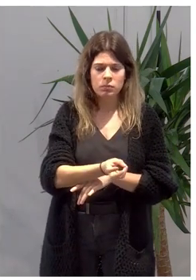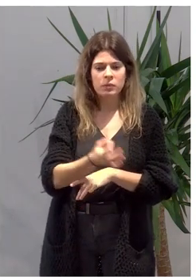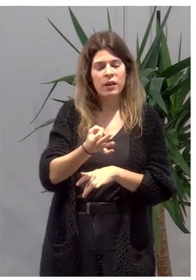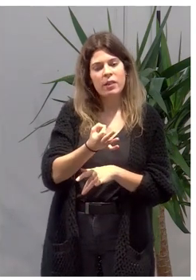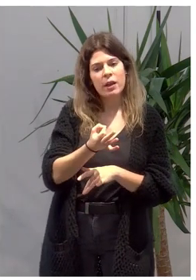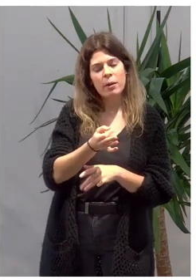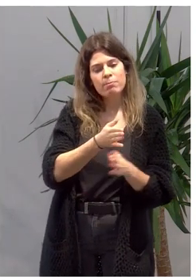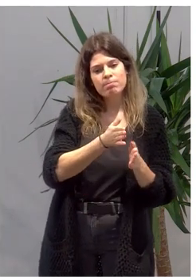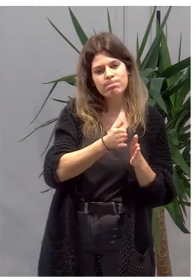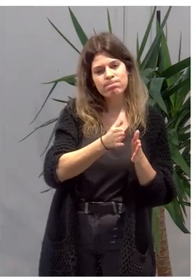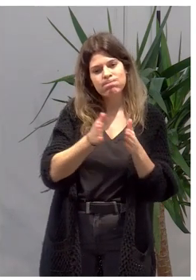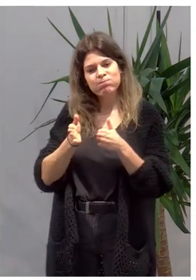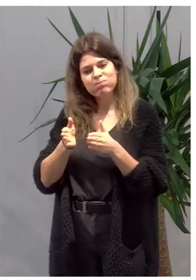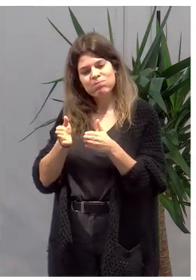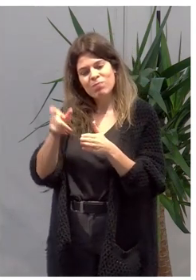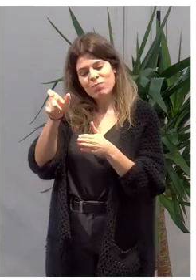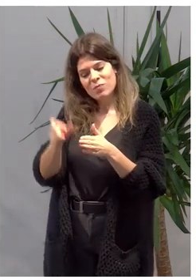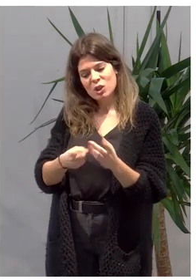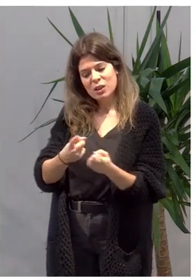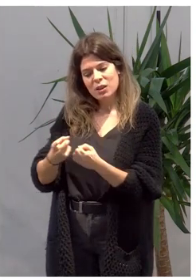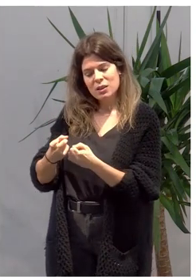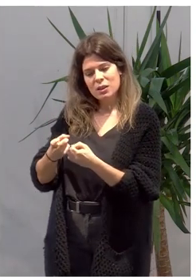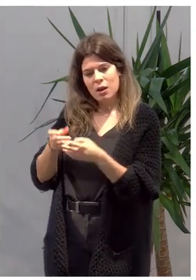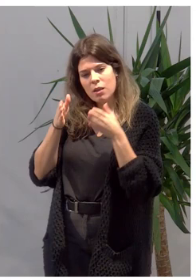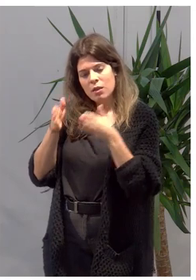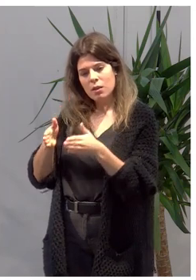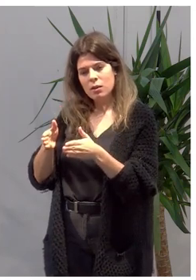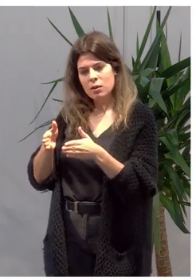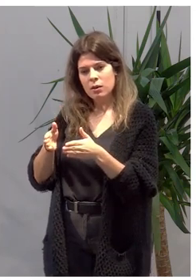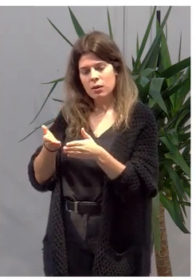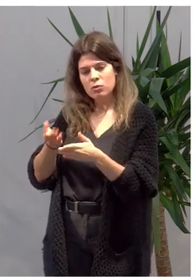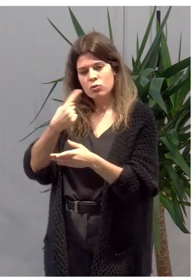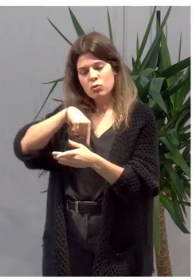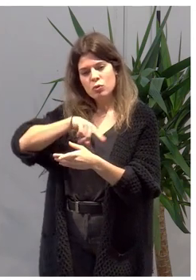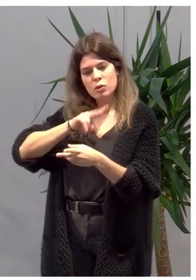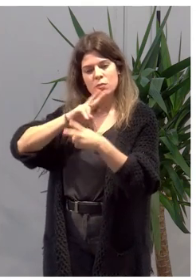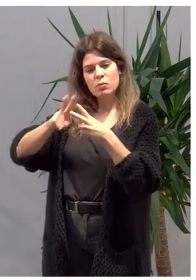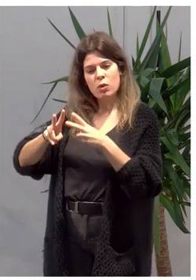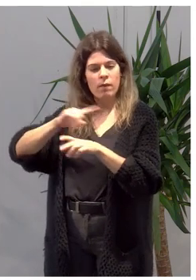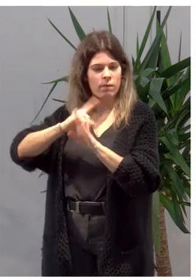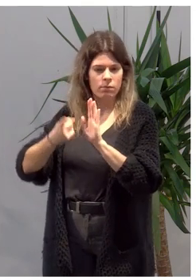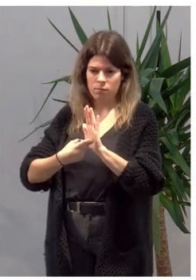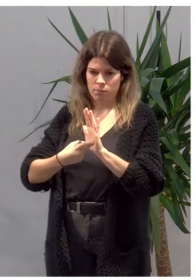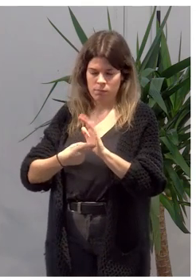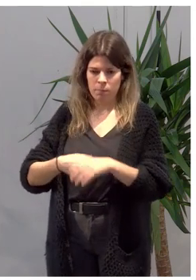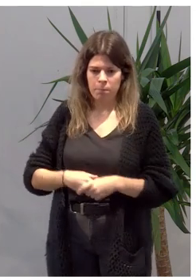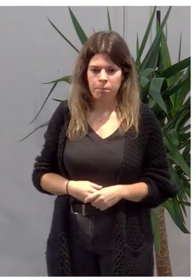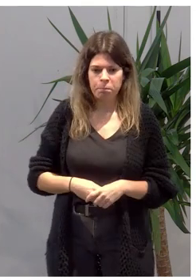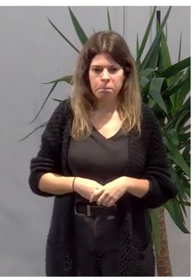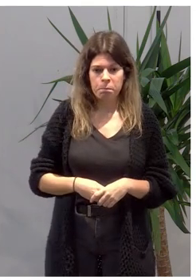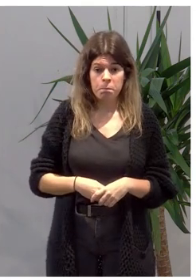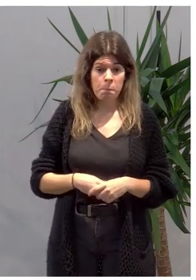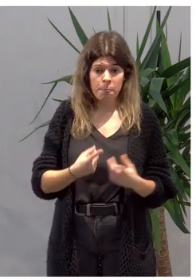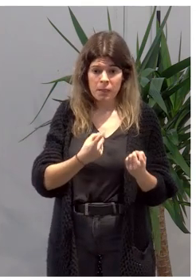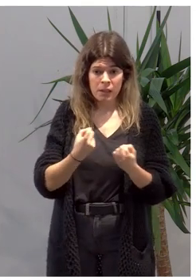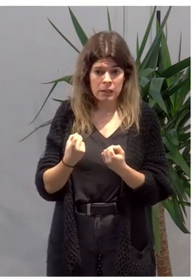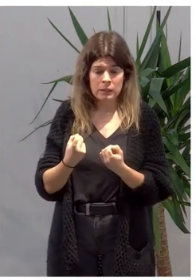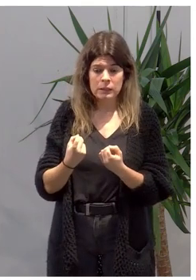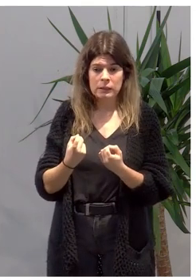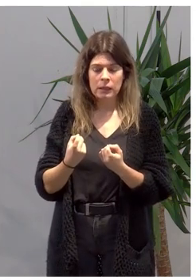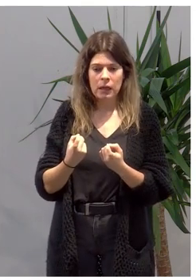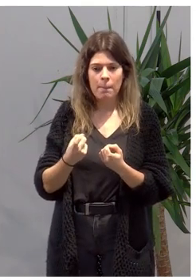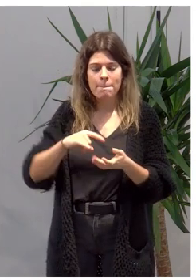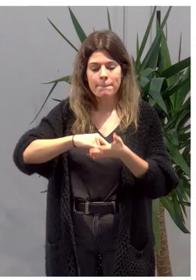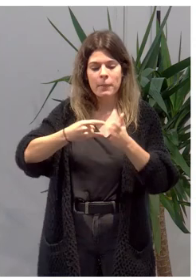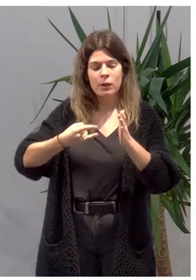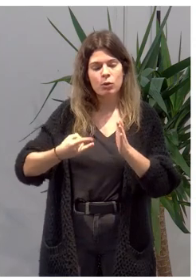en las necesidades de las personas y cómo respondemos de una manera integral. Y eso implica unas nuevas